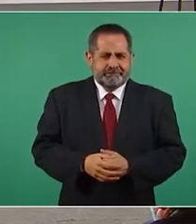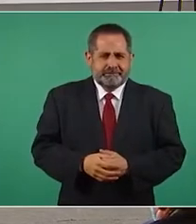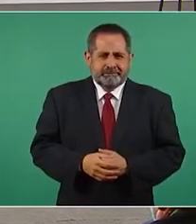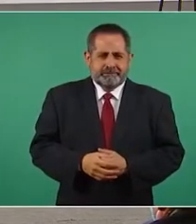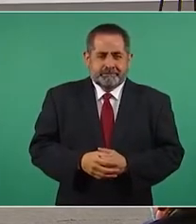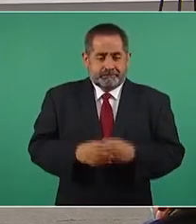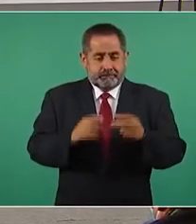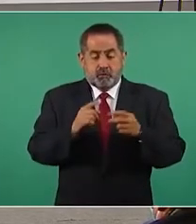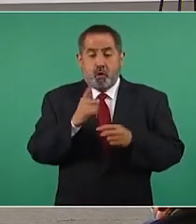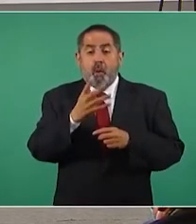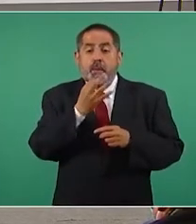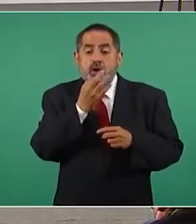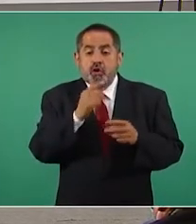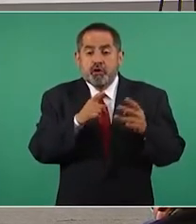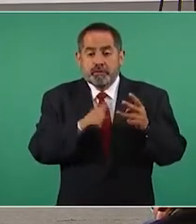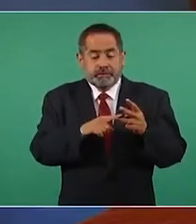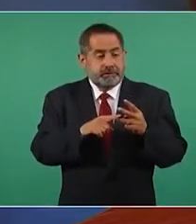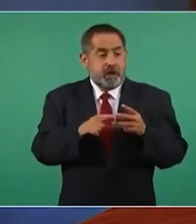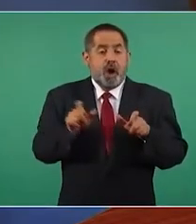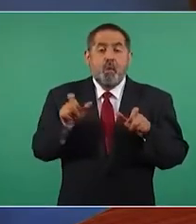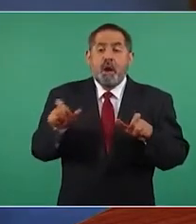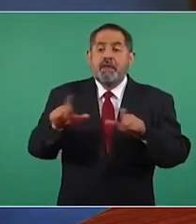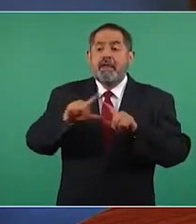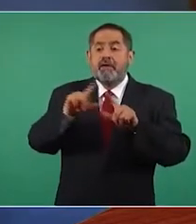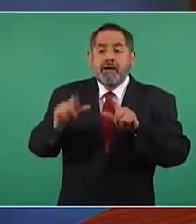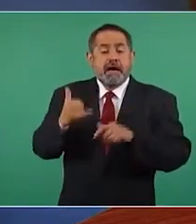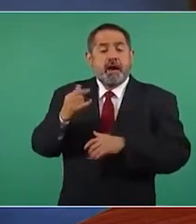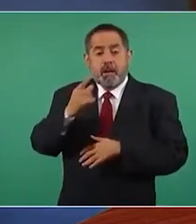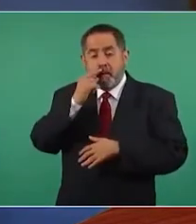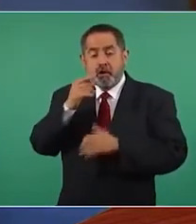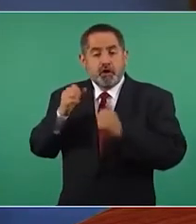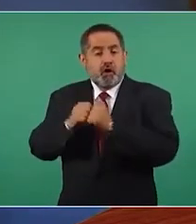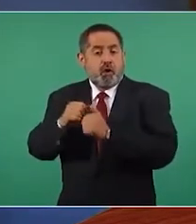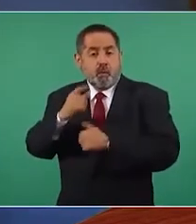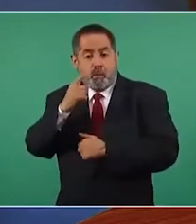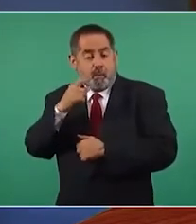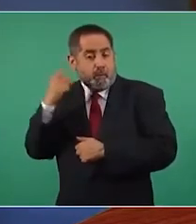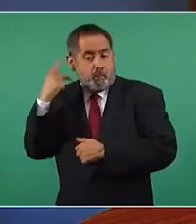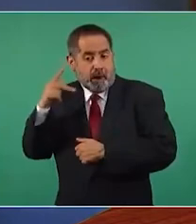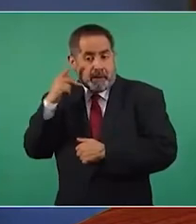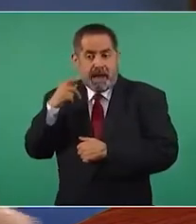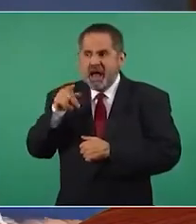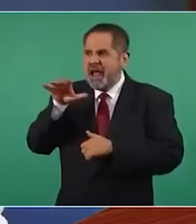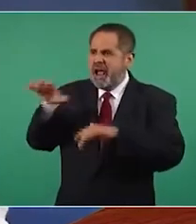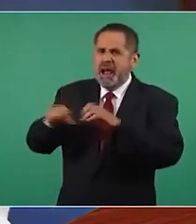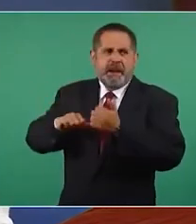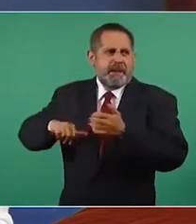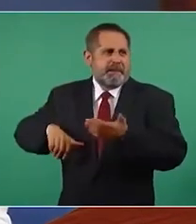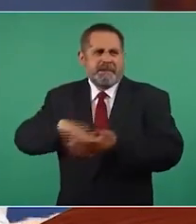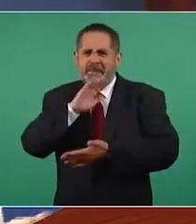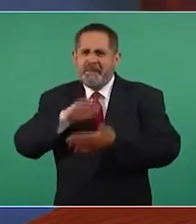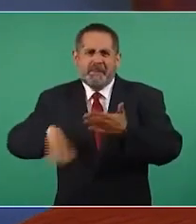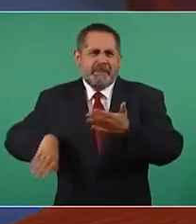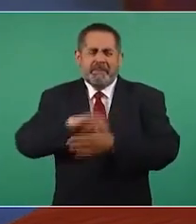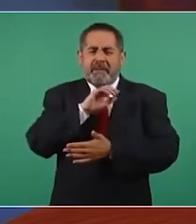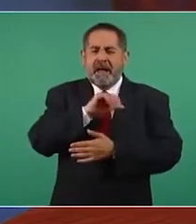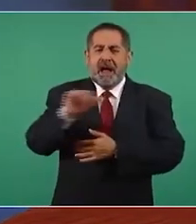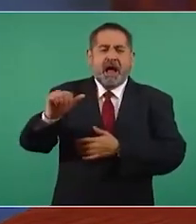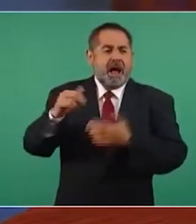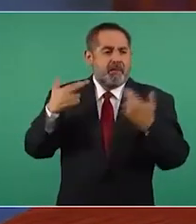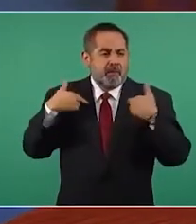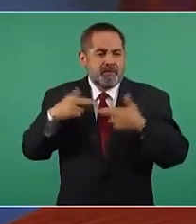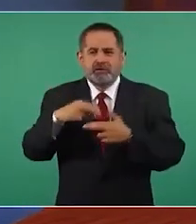Un minuto más tarde, la Guardia Nacional y la Policía Estatal de Puebla están desalojando a profesores y alumnos de las